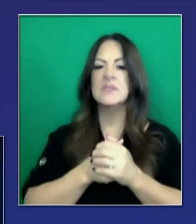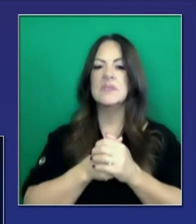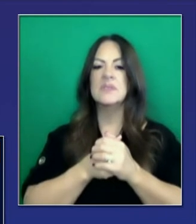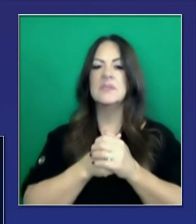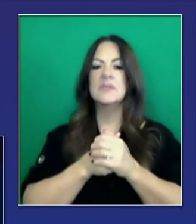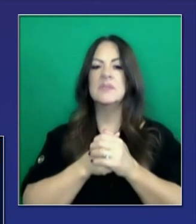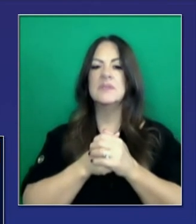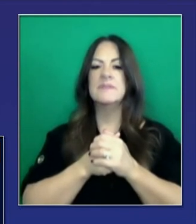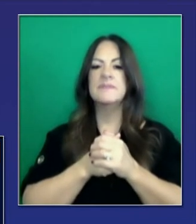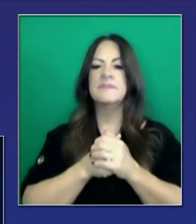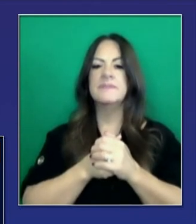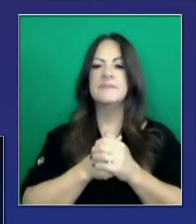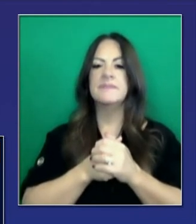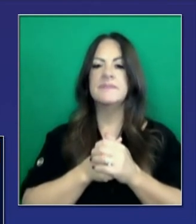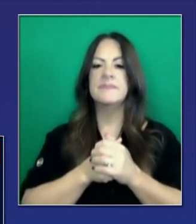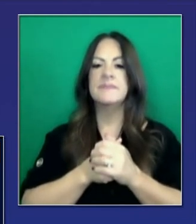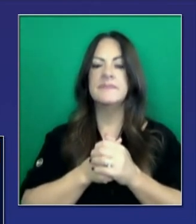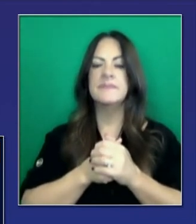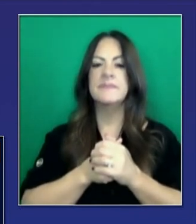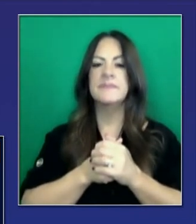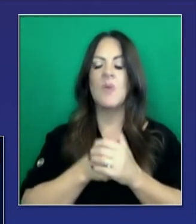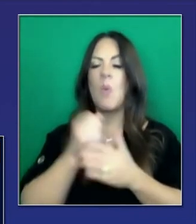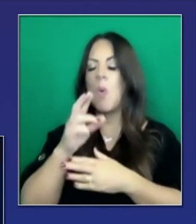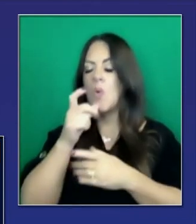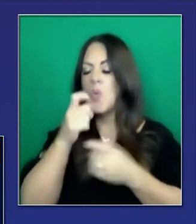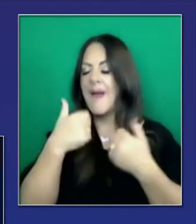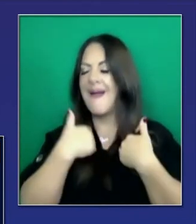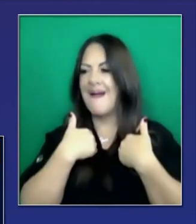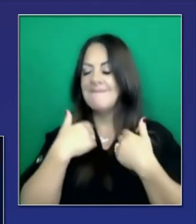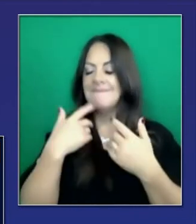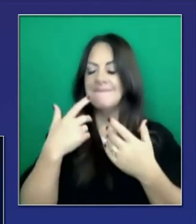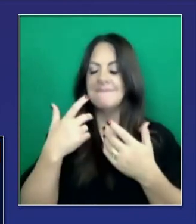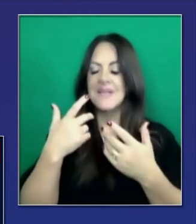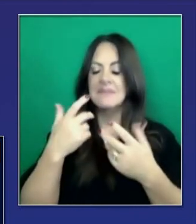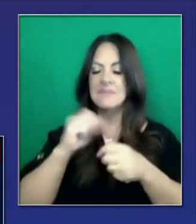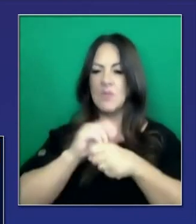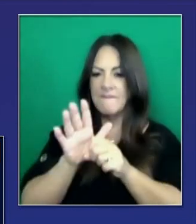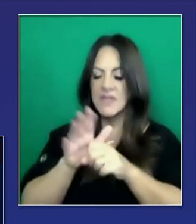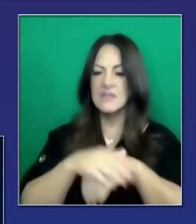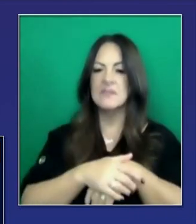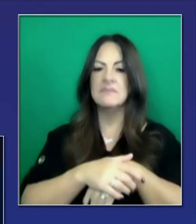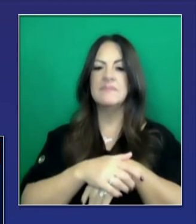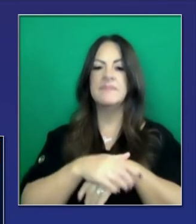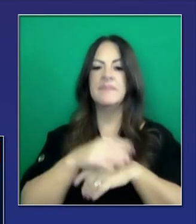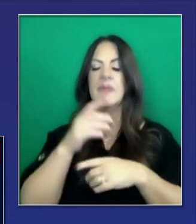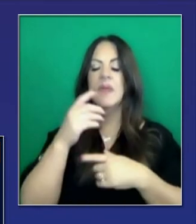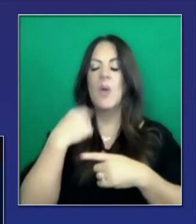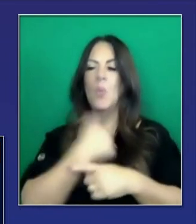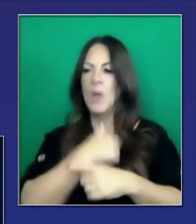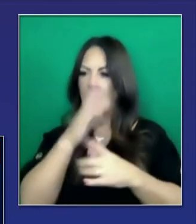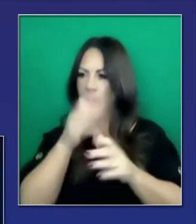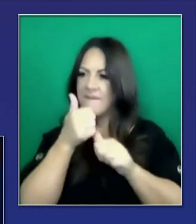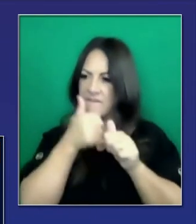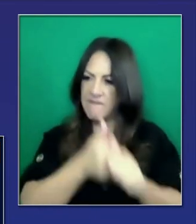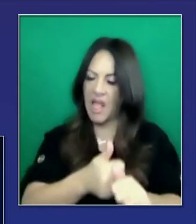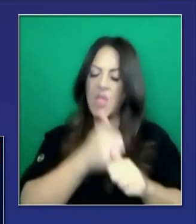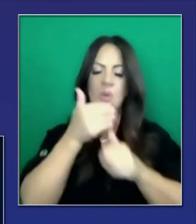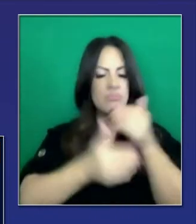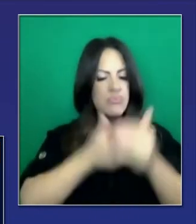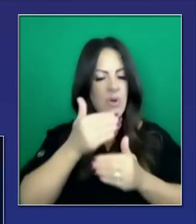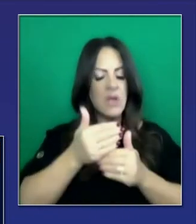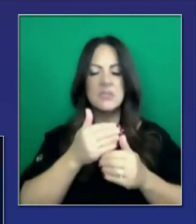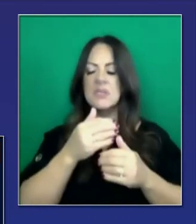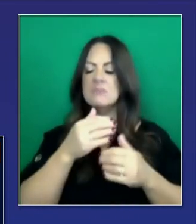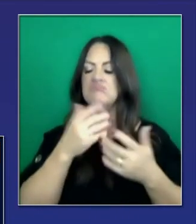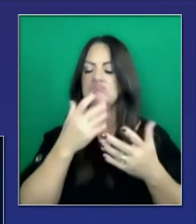a los que quieren hacer pasar los protocolos